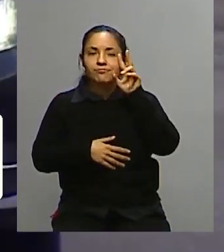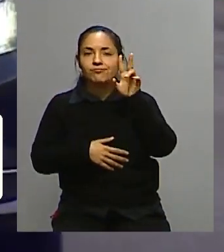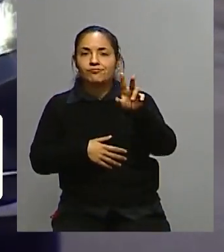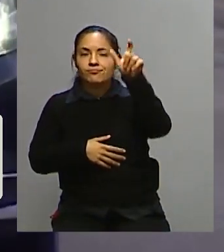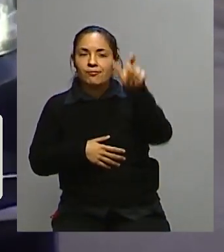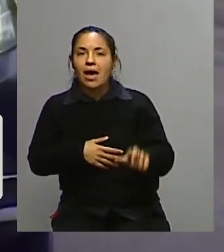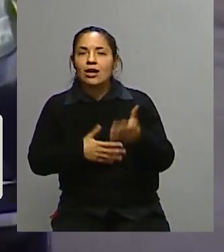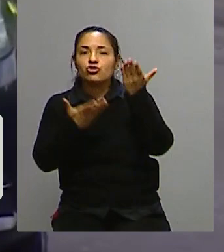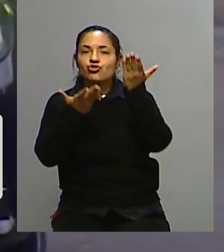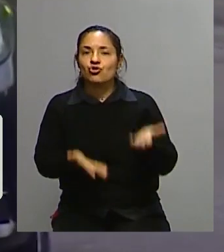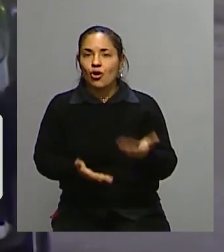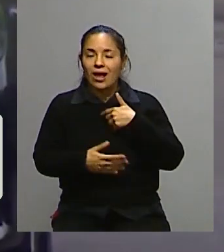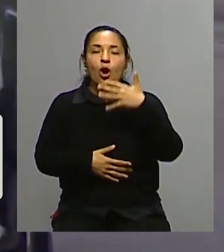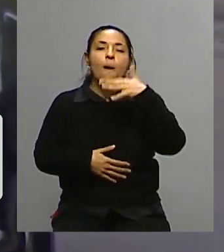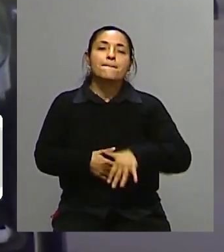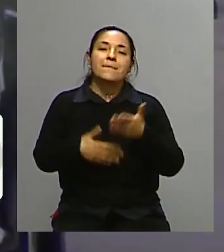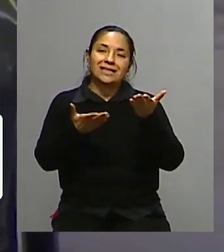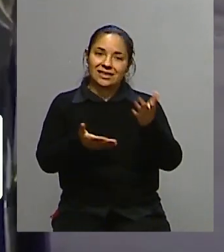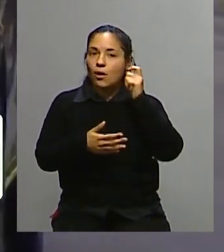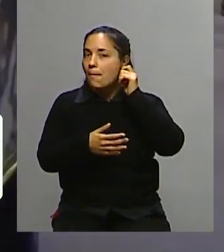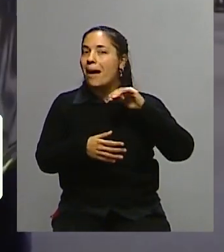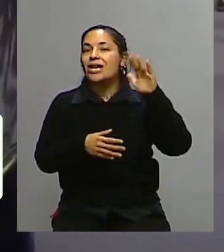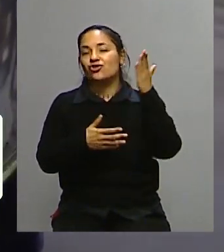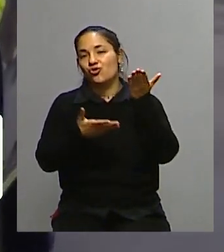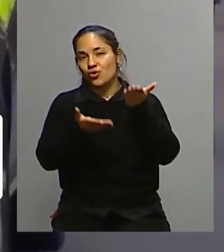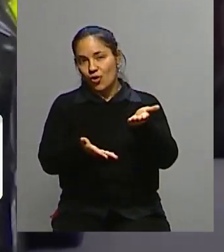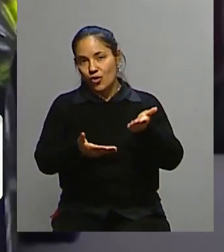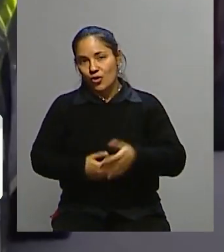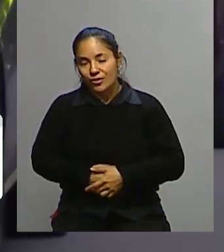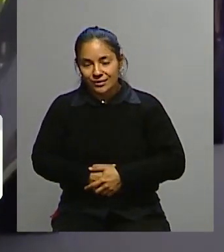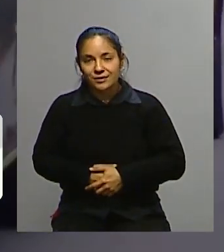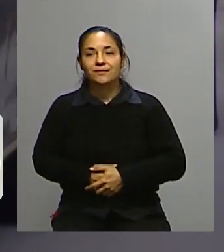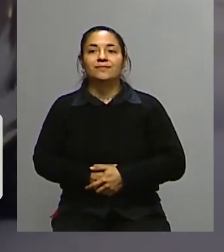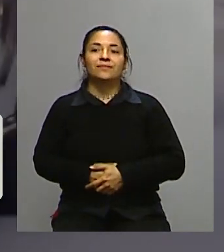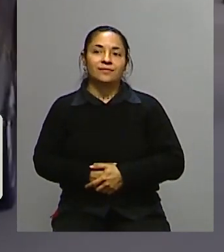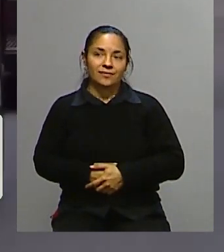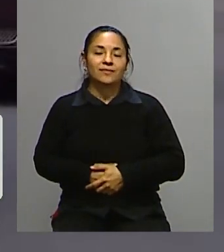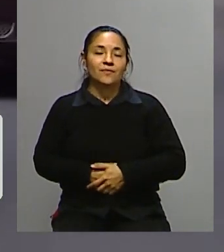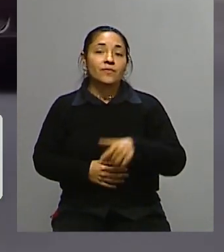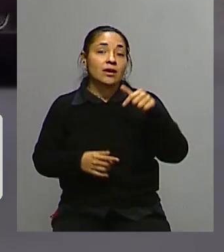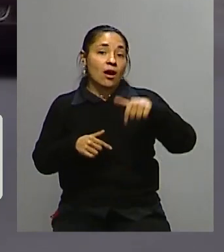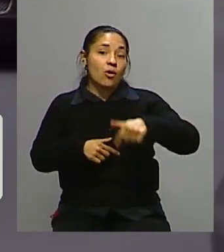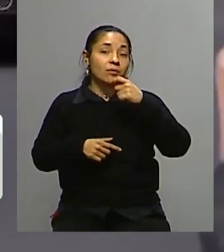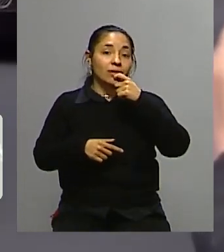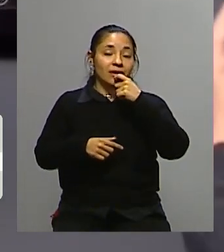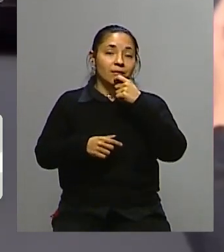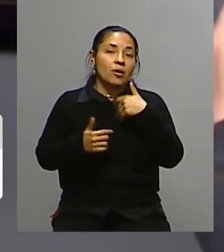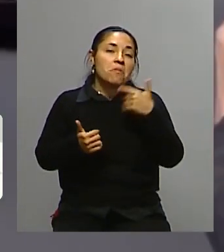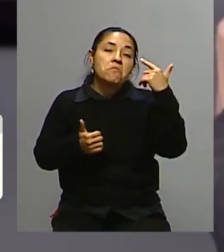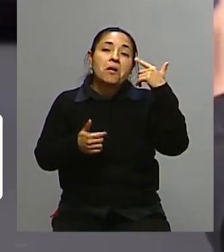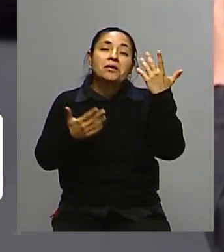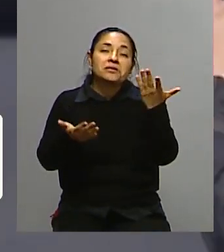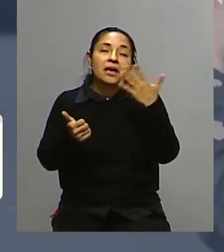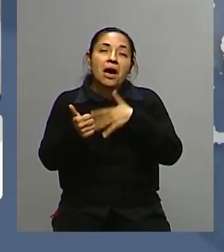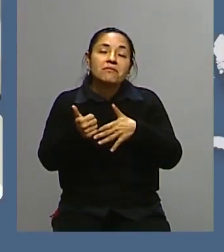comprensiva. Es un señor grande. Claro. Y en este contexto, ¿sería muy descabellado pensar